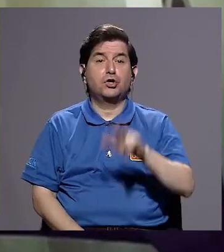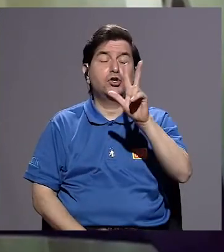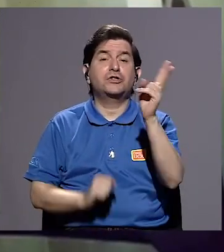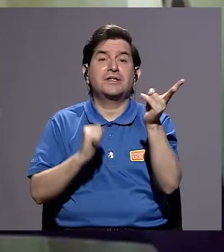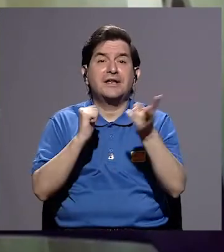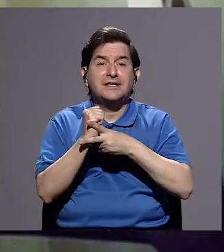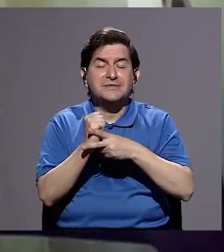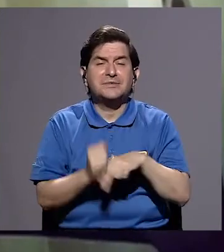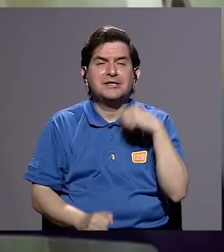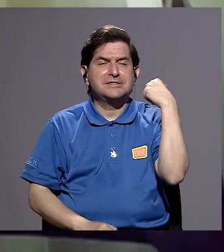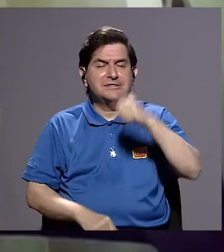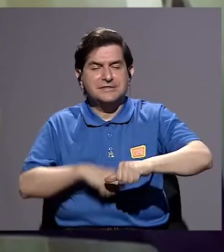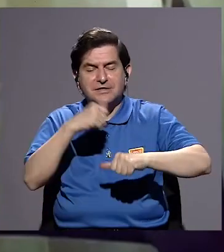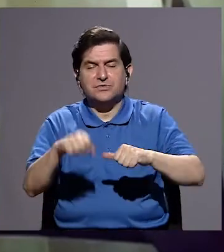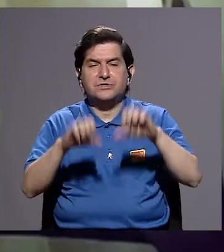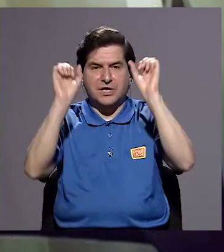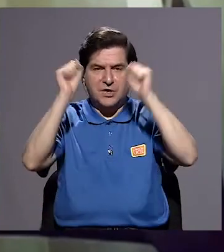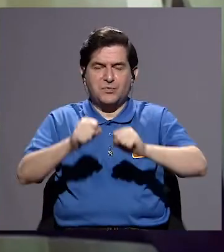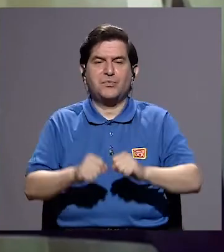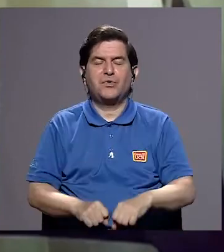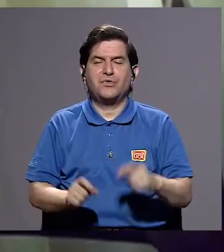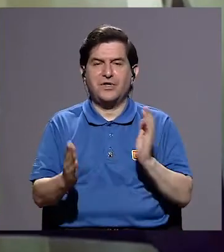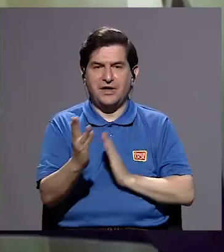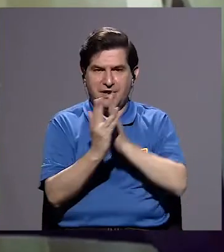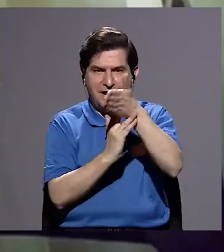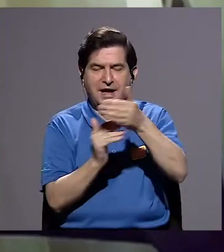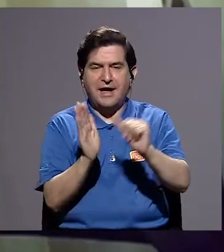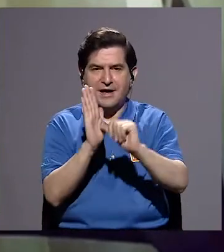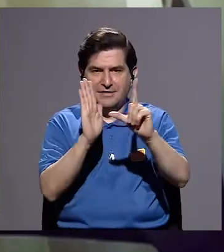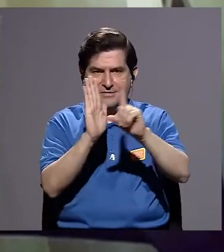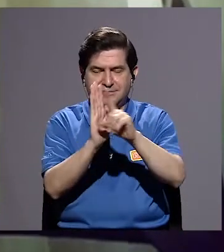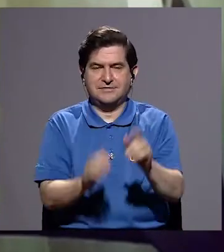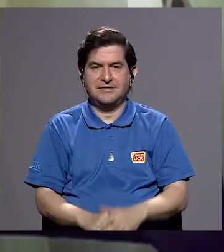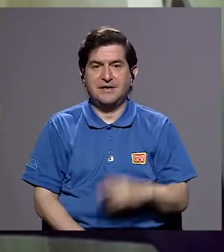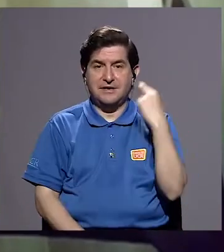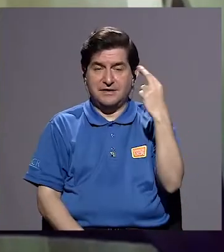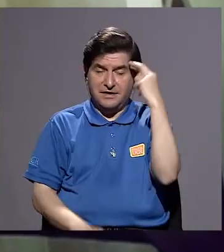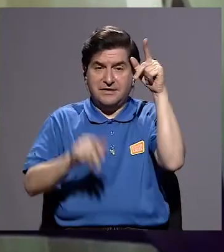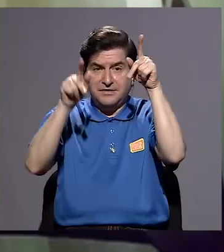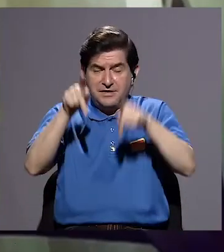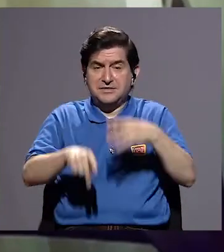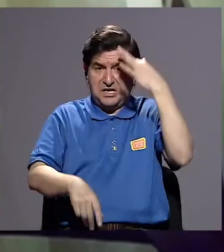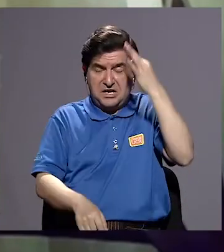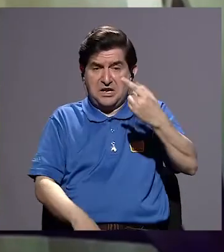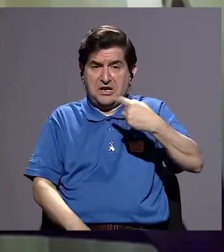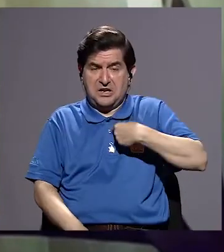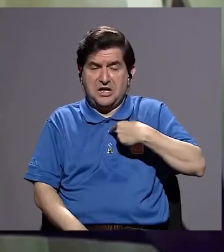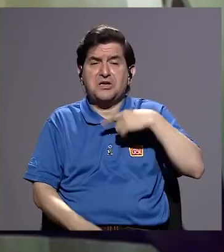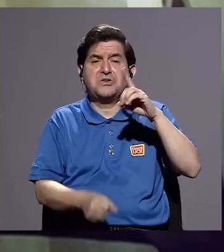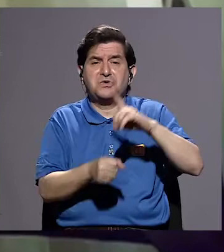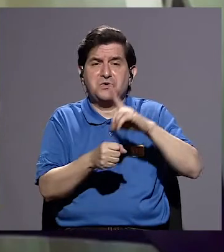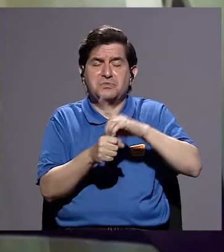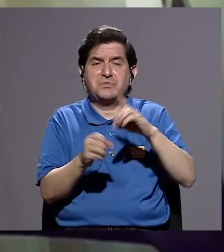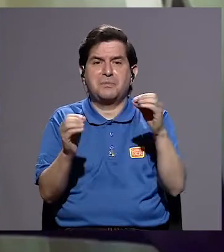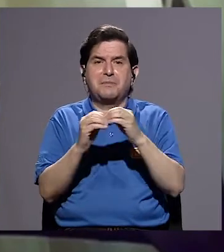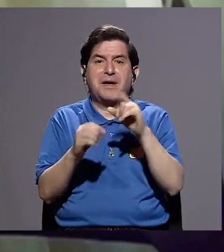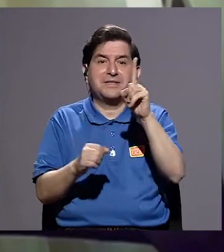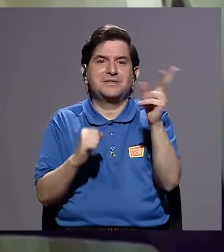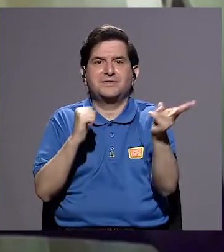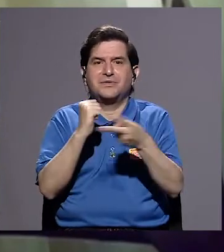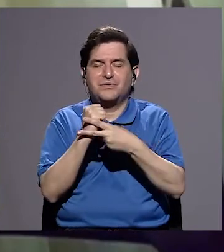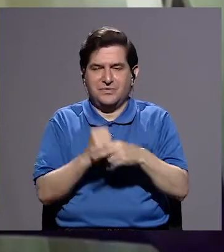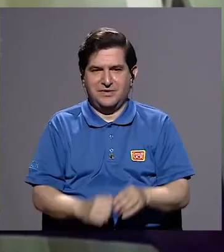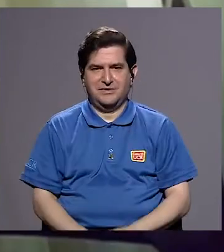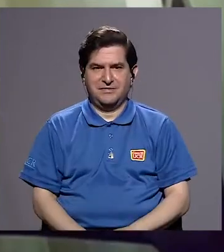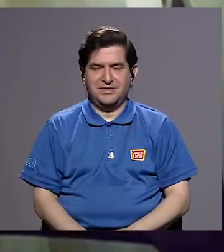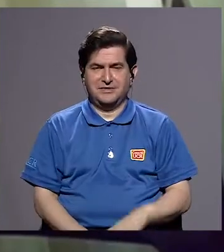aspirar tres veces para poder llegar a la Asamblea Legislativa. Por eso es que muchas personas creen que yo fui diputada más de